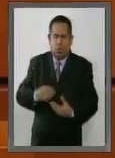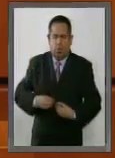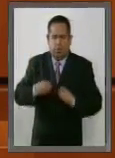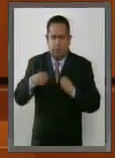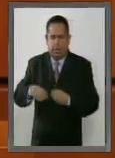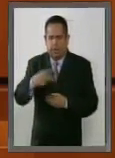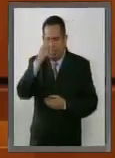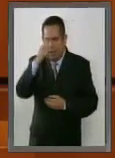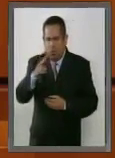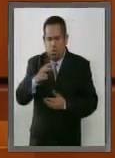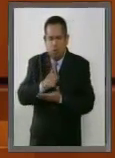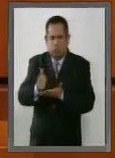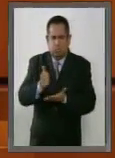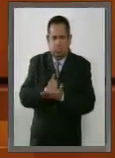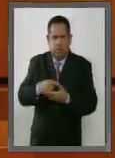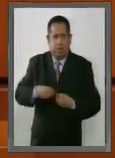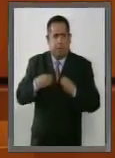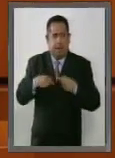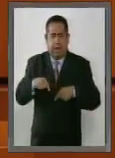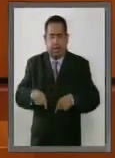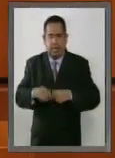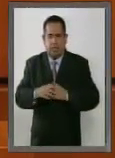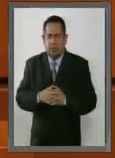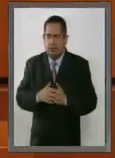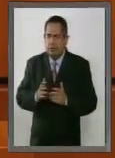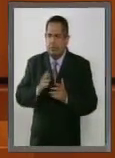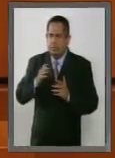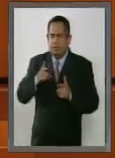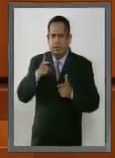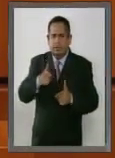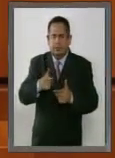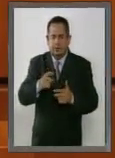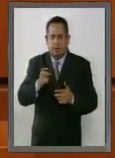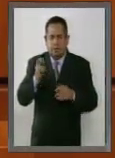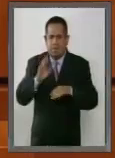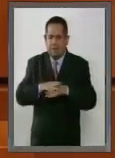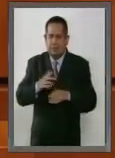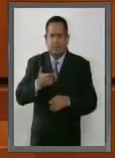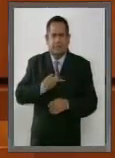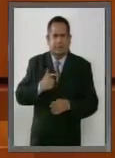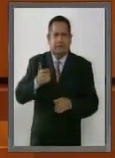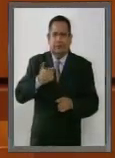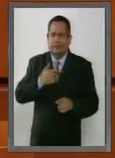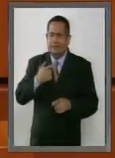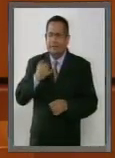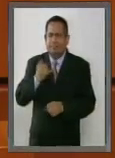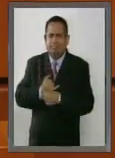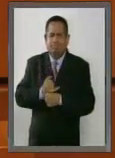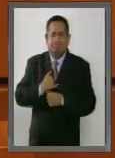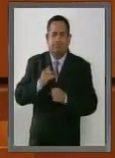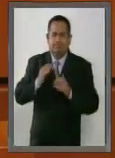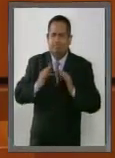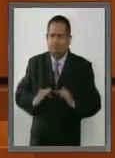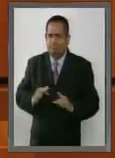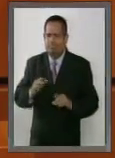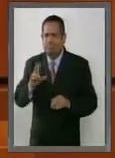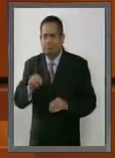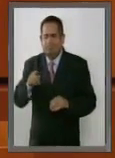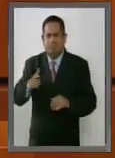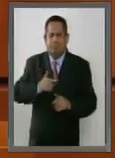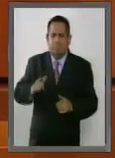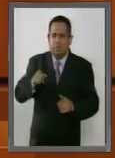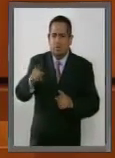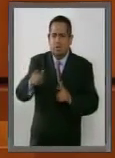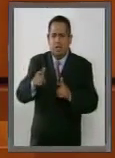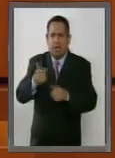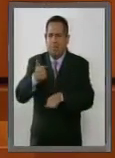la Ciudad de México para vivir en ella, nos encontráramos cada vez más inconformes con la forma de organización política y